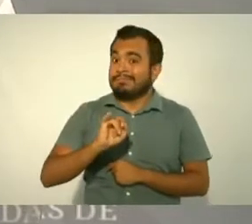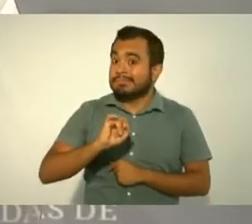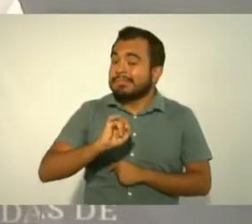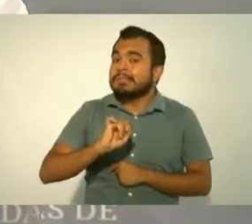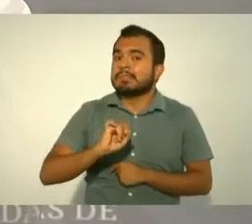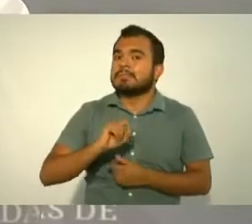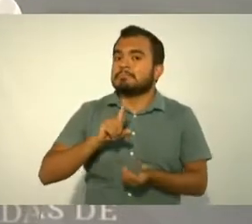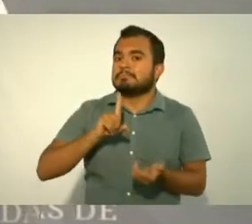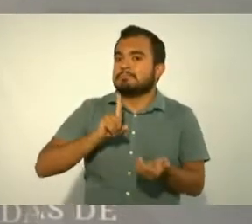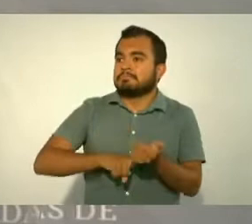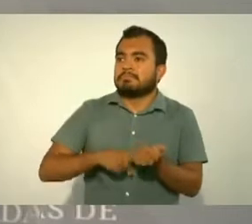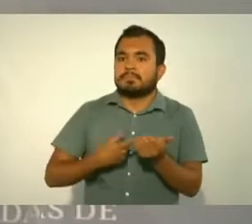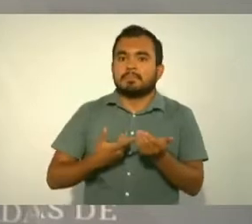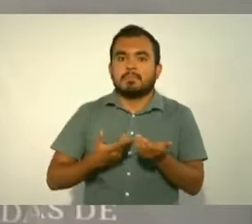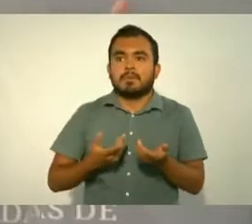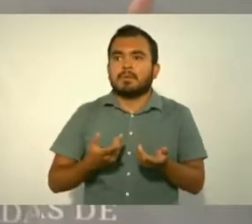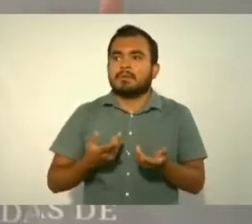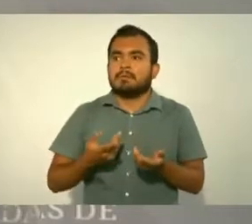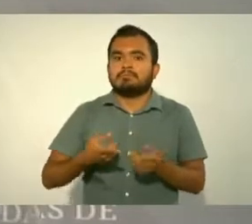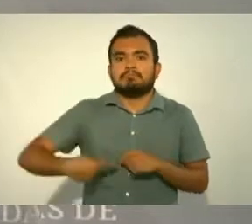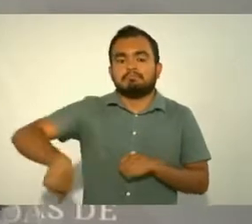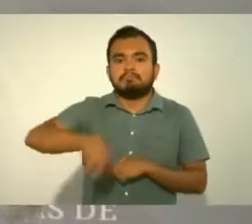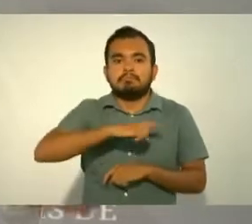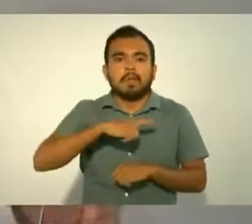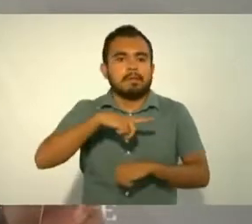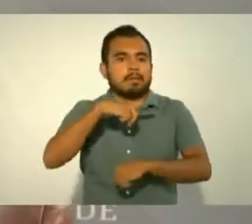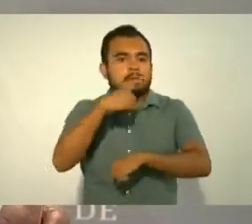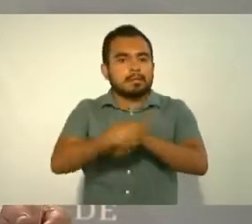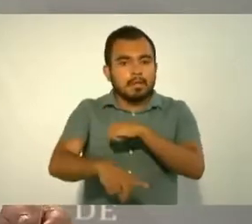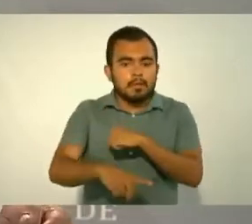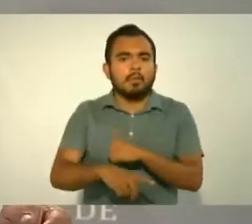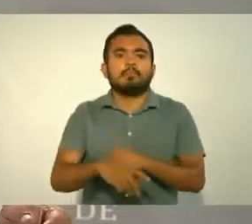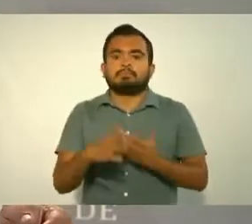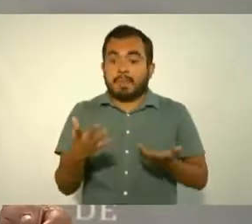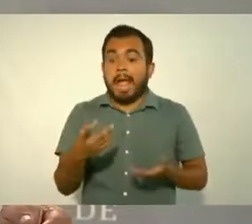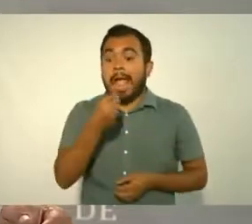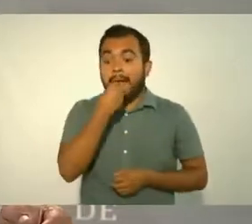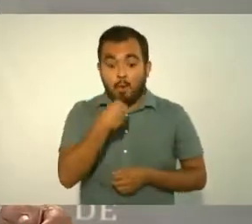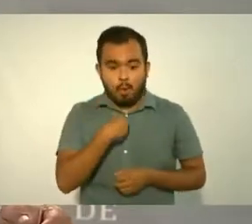porque aunque se tenga más ingresos,